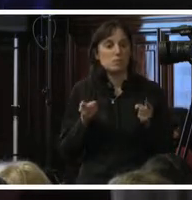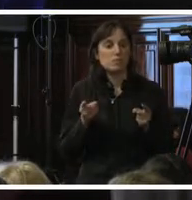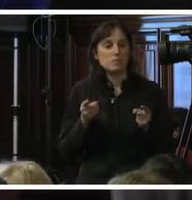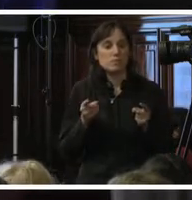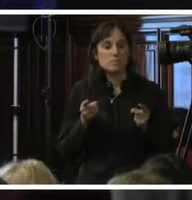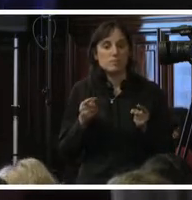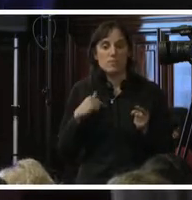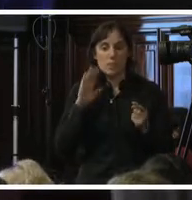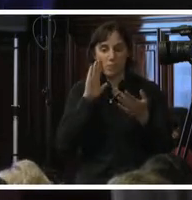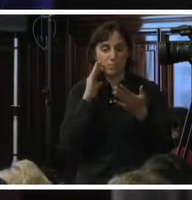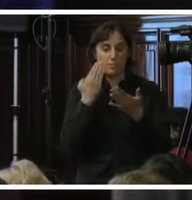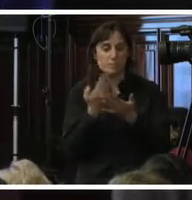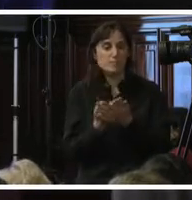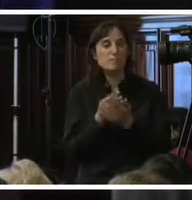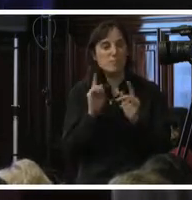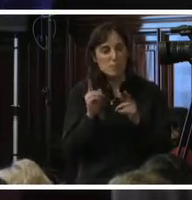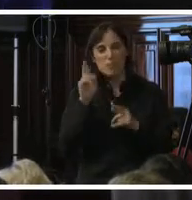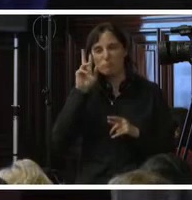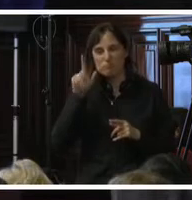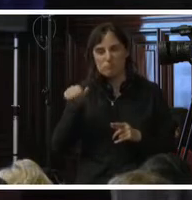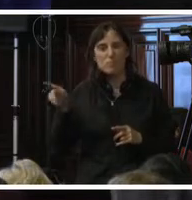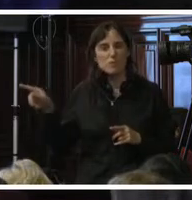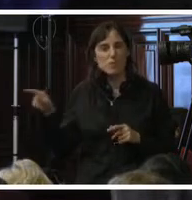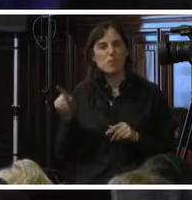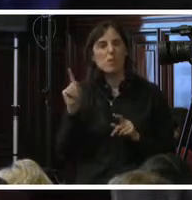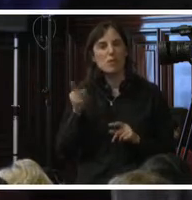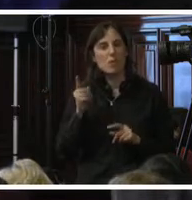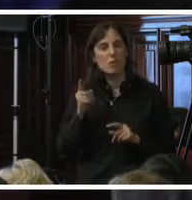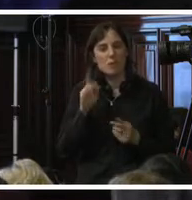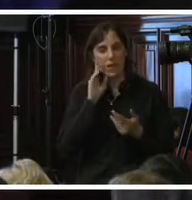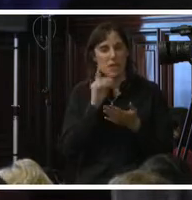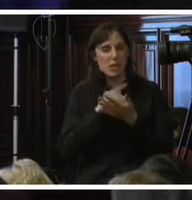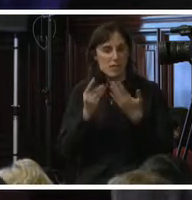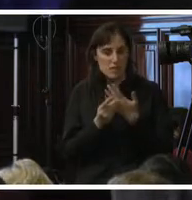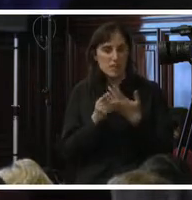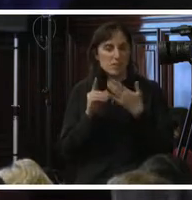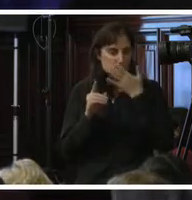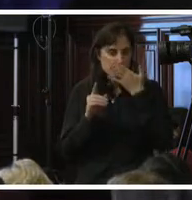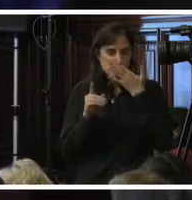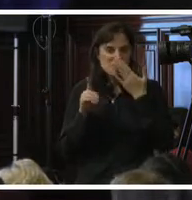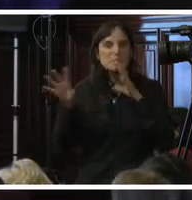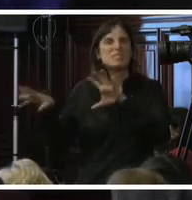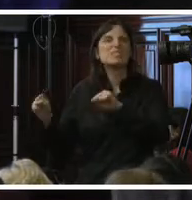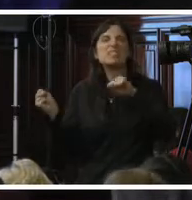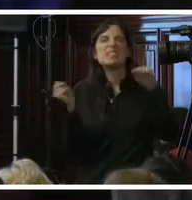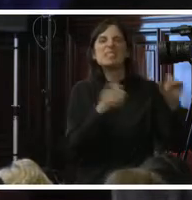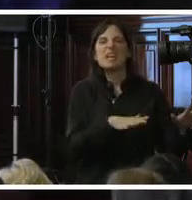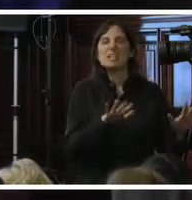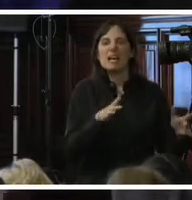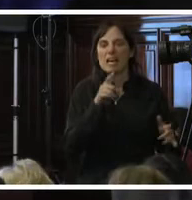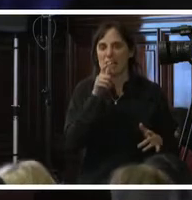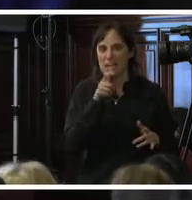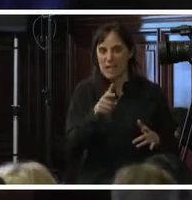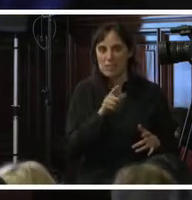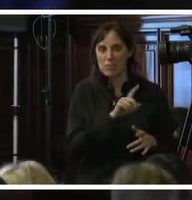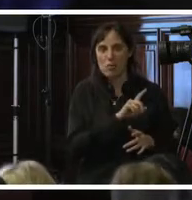planteaba hoy, él tiene razón, es poder definir algunas cuestiones, ayuda a pensar. Definamos la trata por lo que es la trata y no por lo